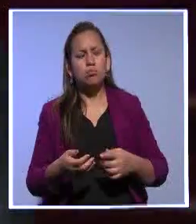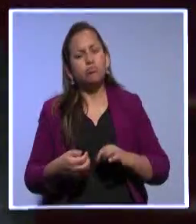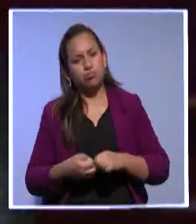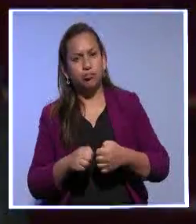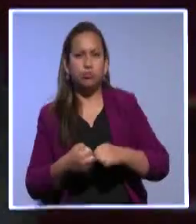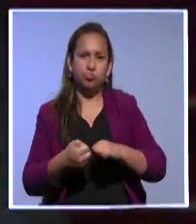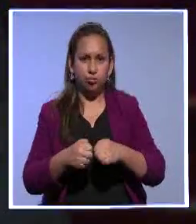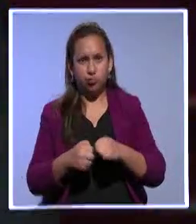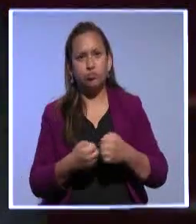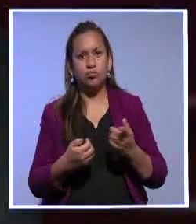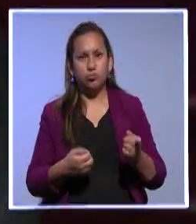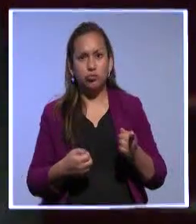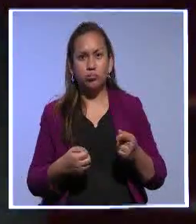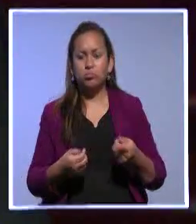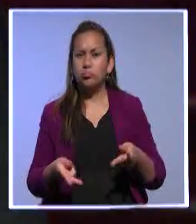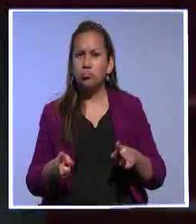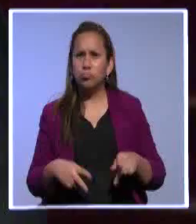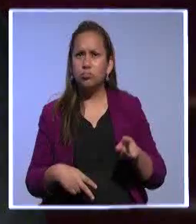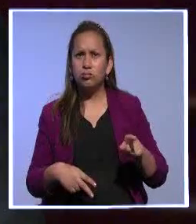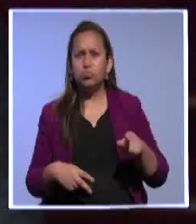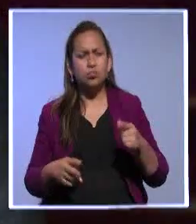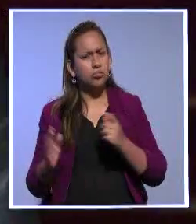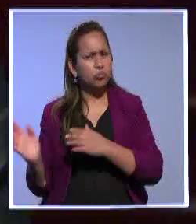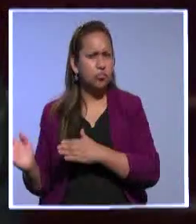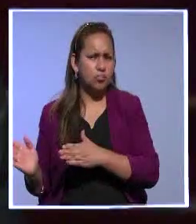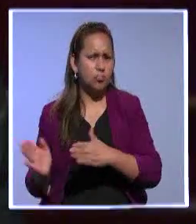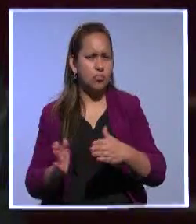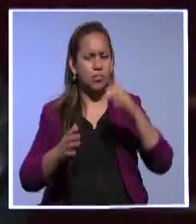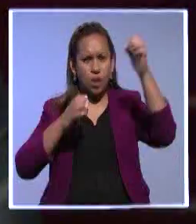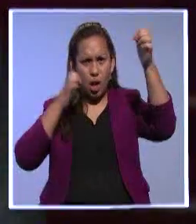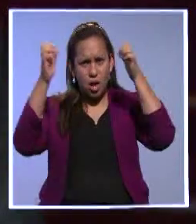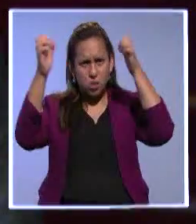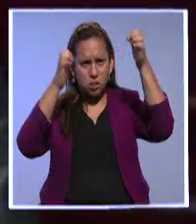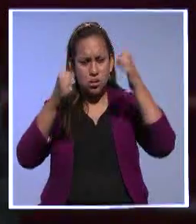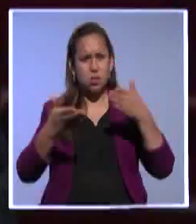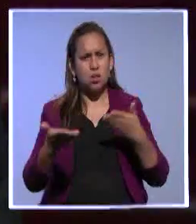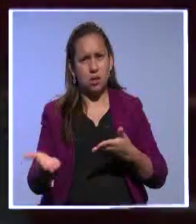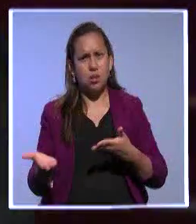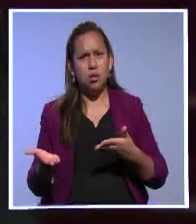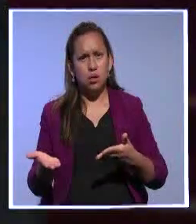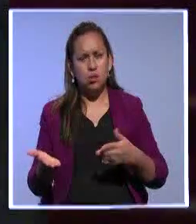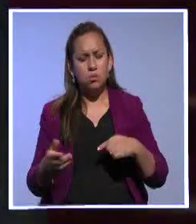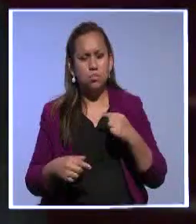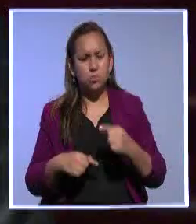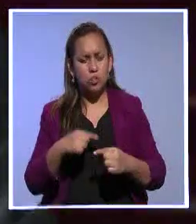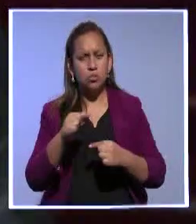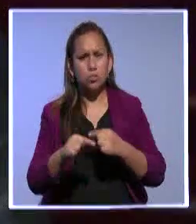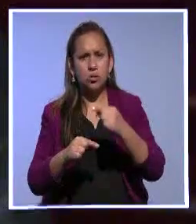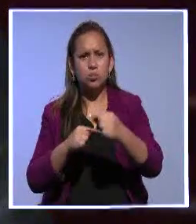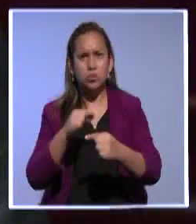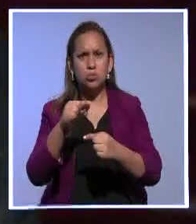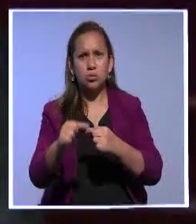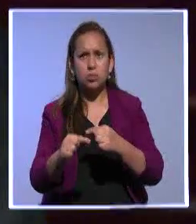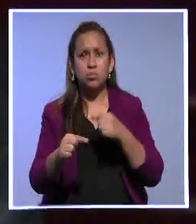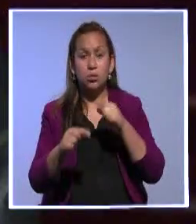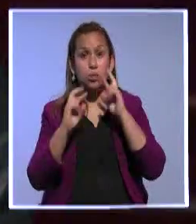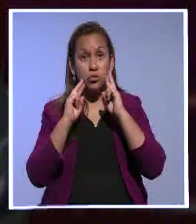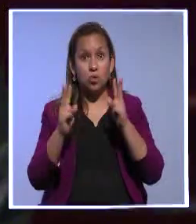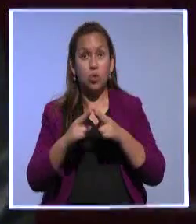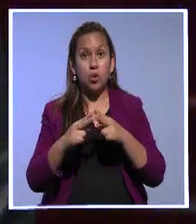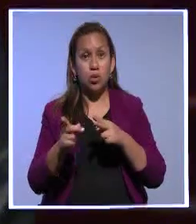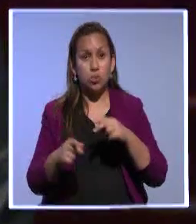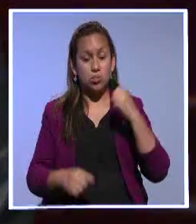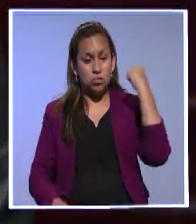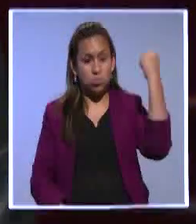sus contradicciones, pero que ha logrado cumplir con una planificación estratégica del Estado que poco a poco ha logrado una cosa que a veces no se reconoce, la